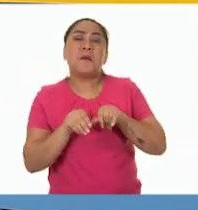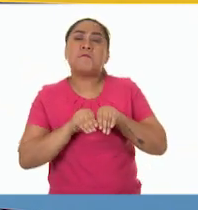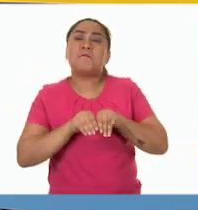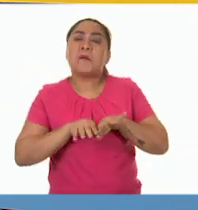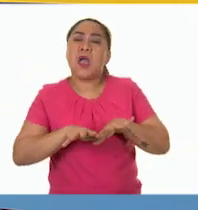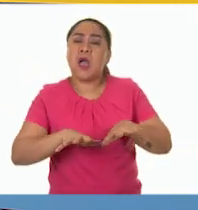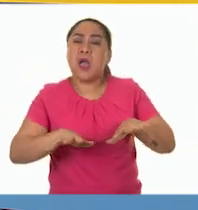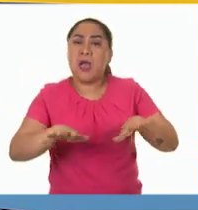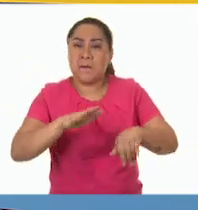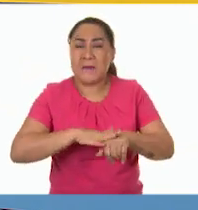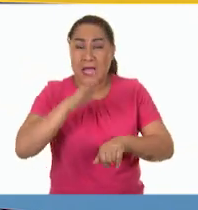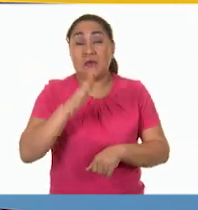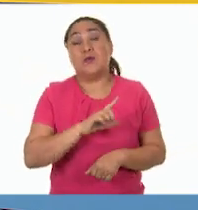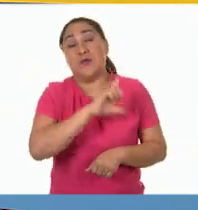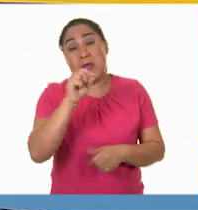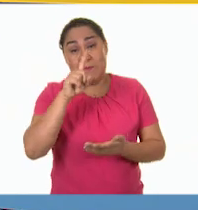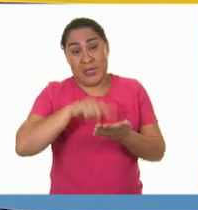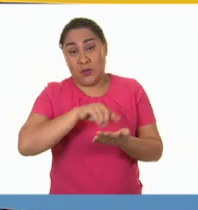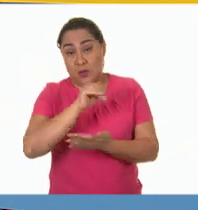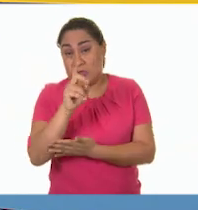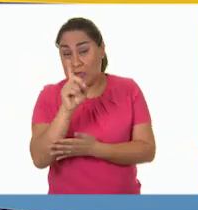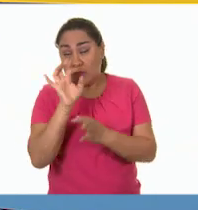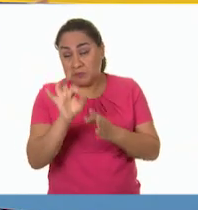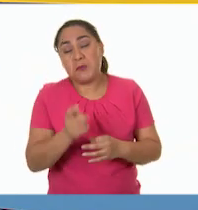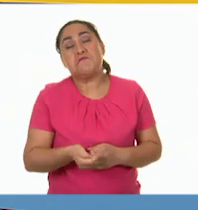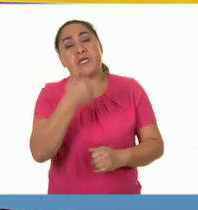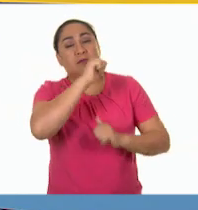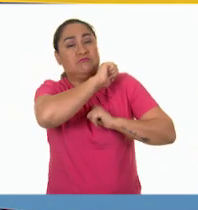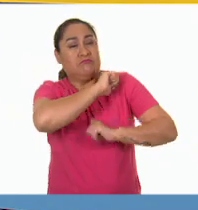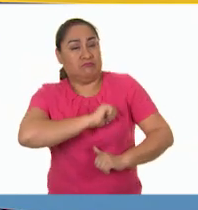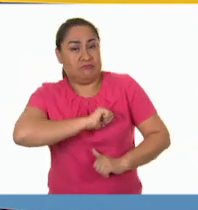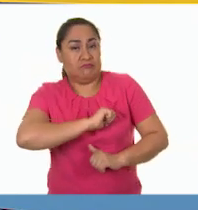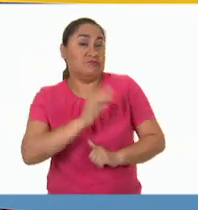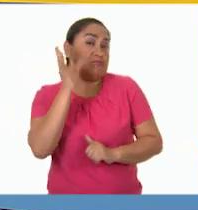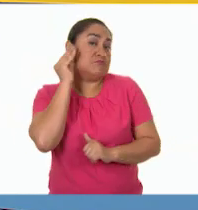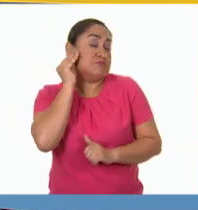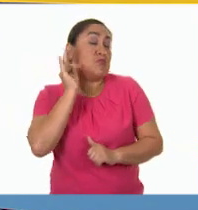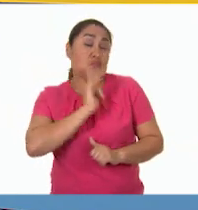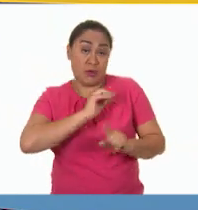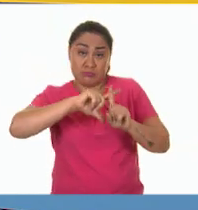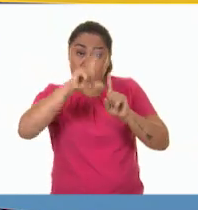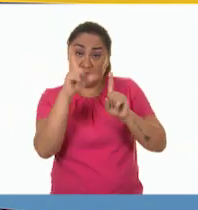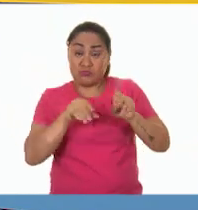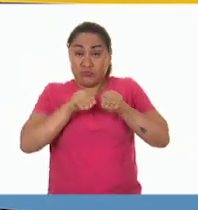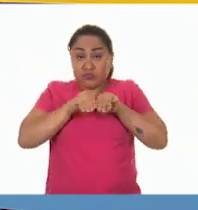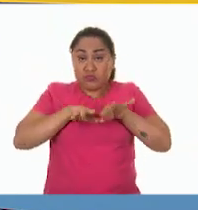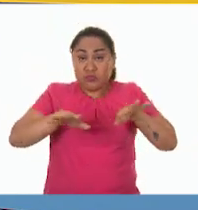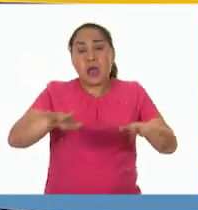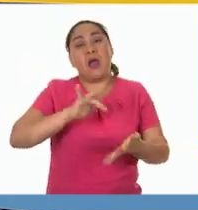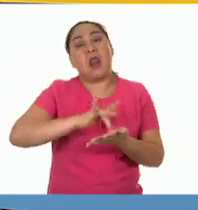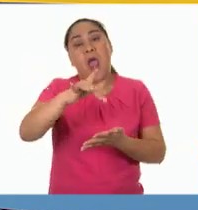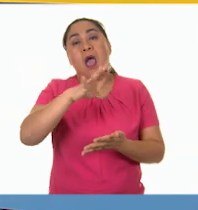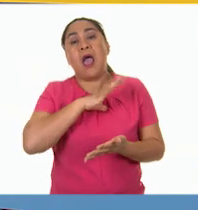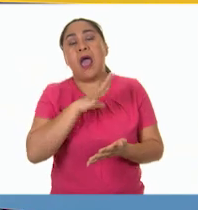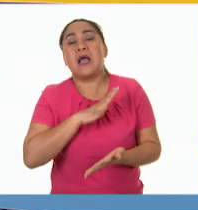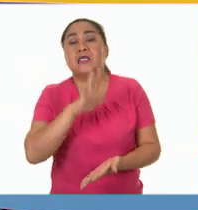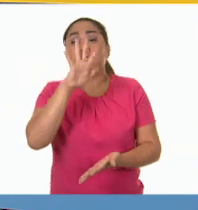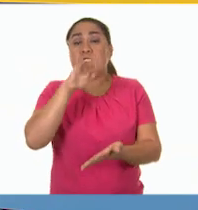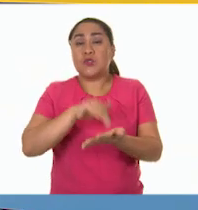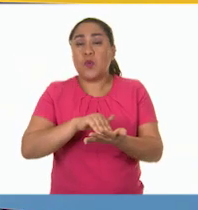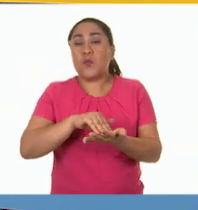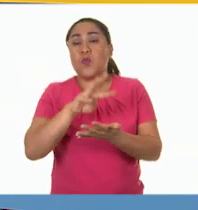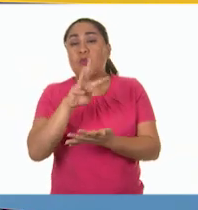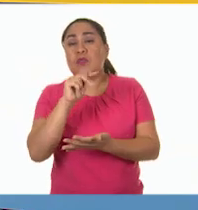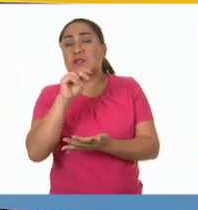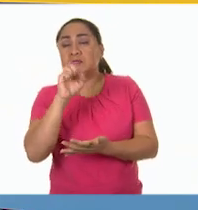en 1930 comenzó a operar la primera estación con alcance nacional, gracias a que contaba con una planta de 5000 watts de potencia.